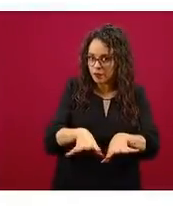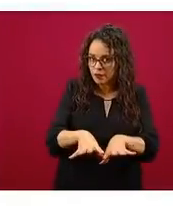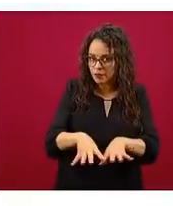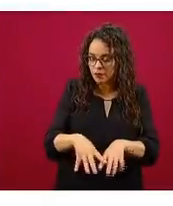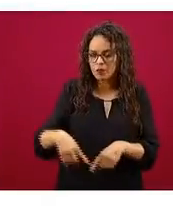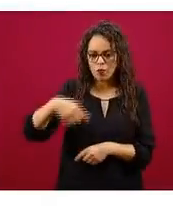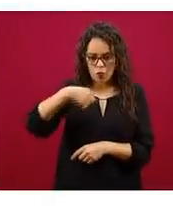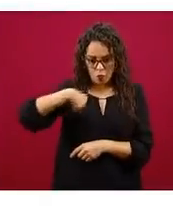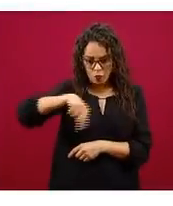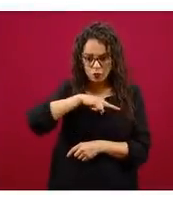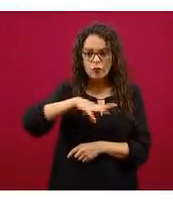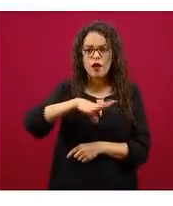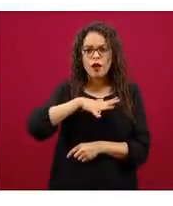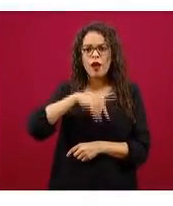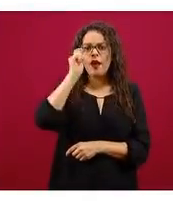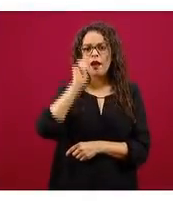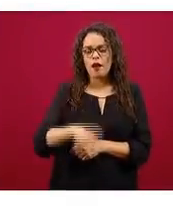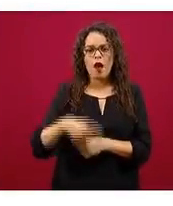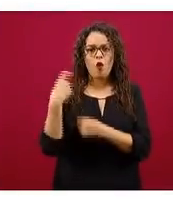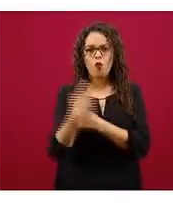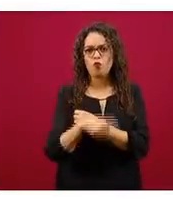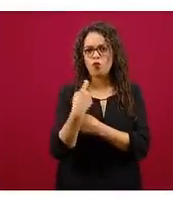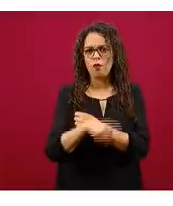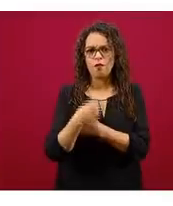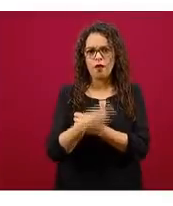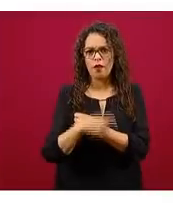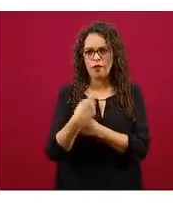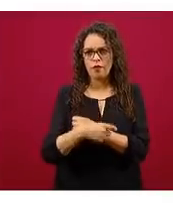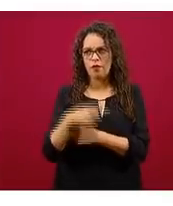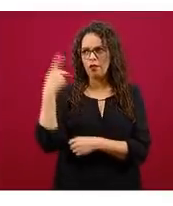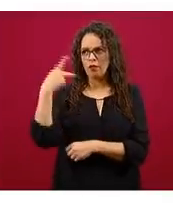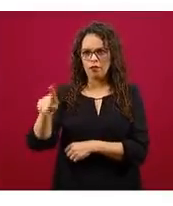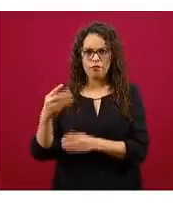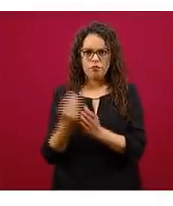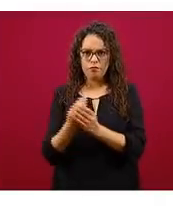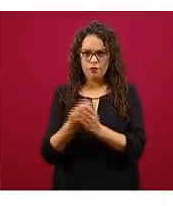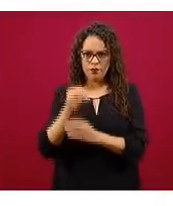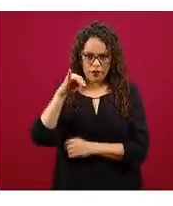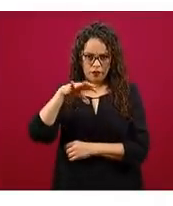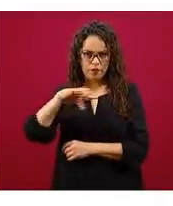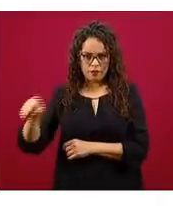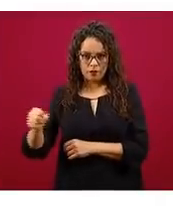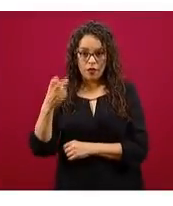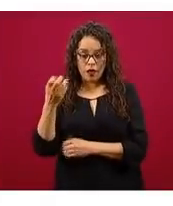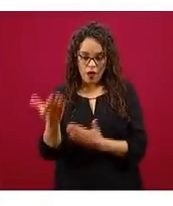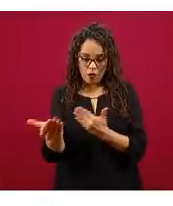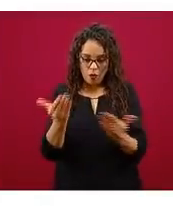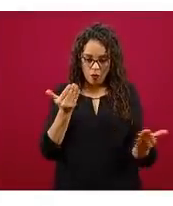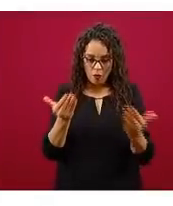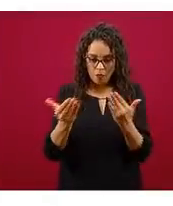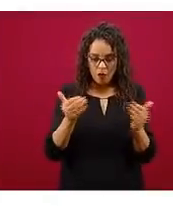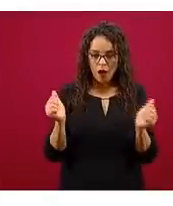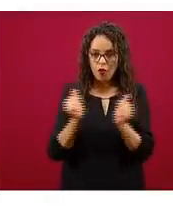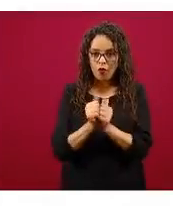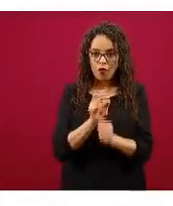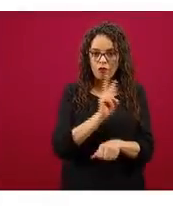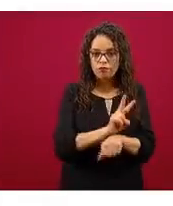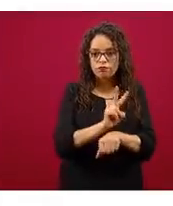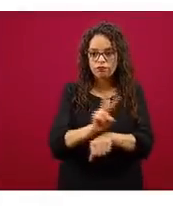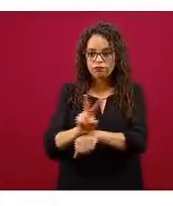automatizado propio del IMSS y lo comparamos con el sistema de vigilancia